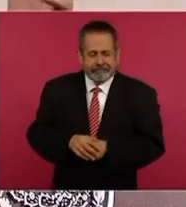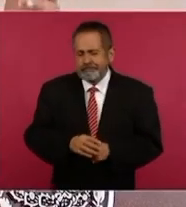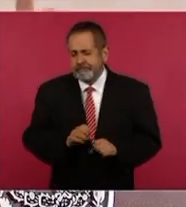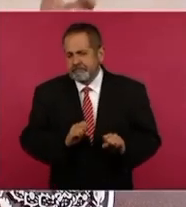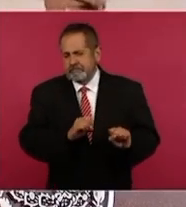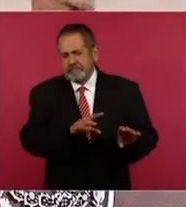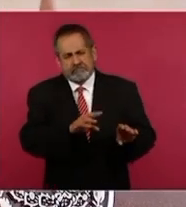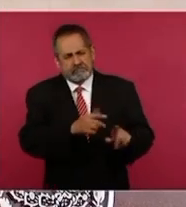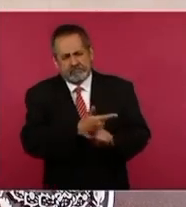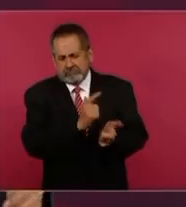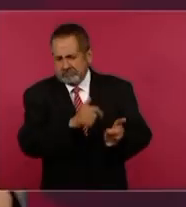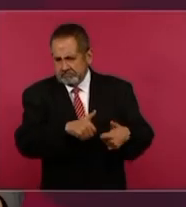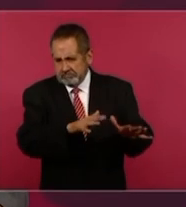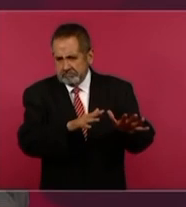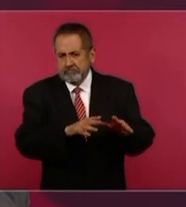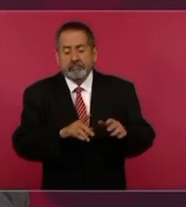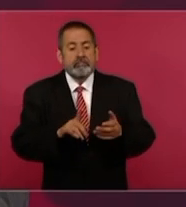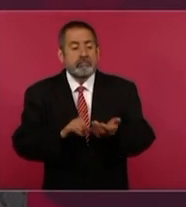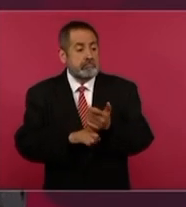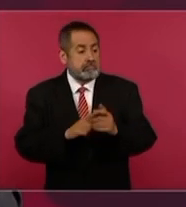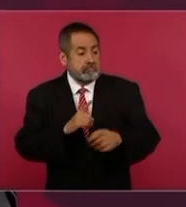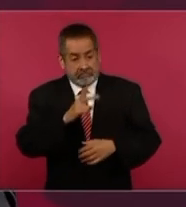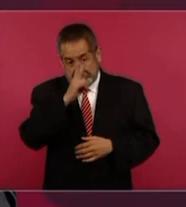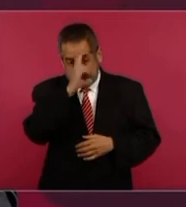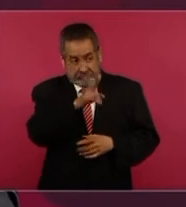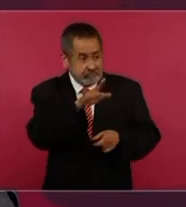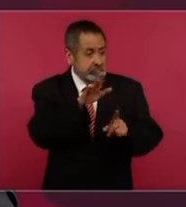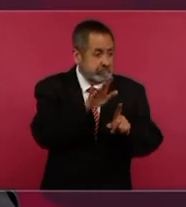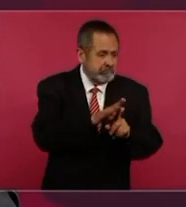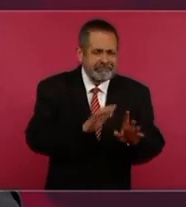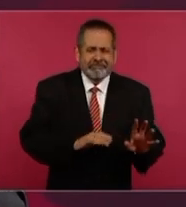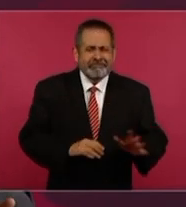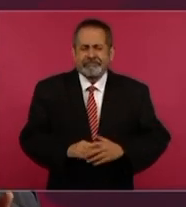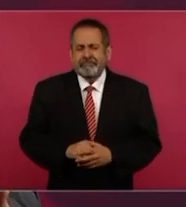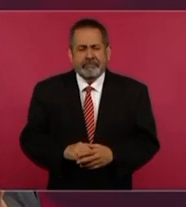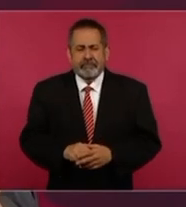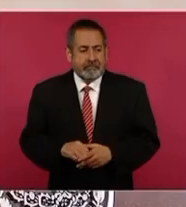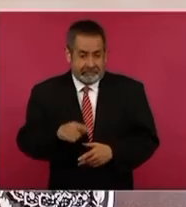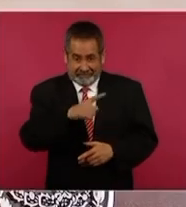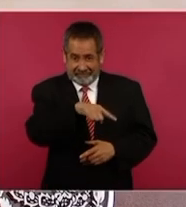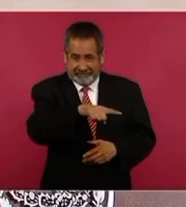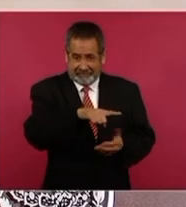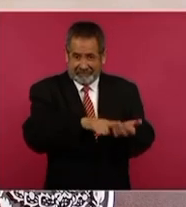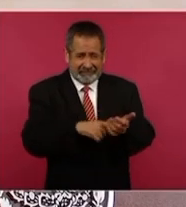Eso perjudica a quien actúa